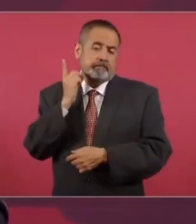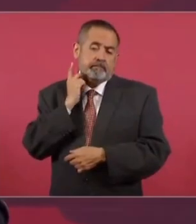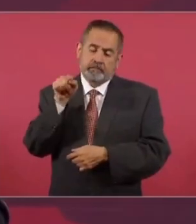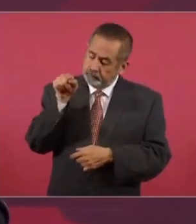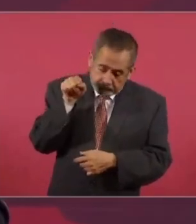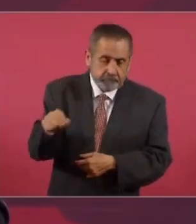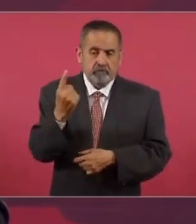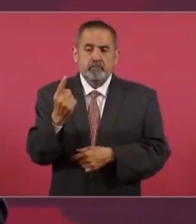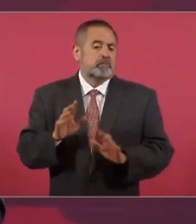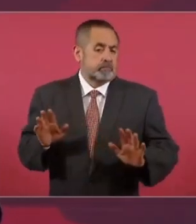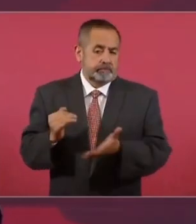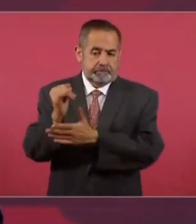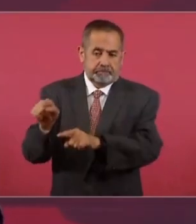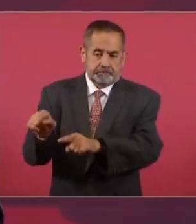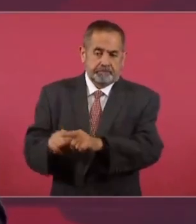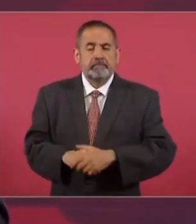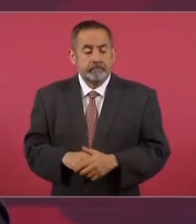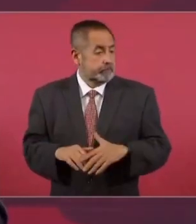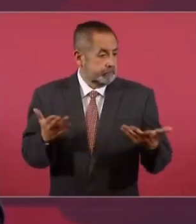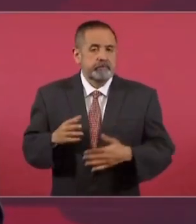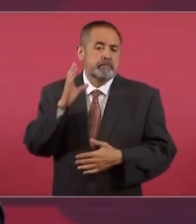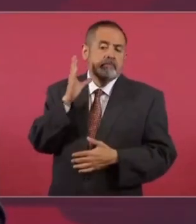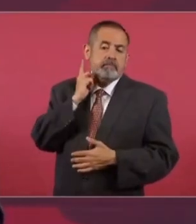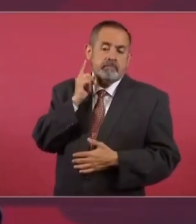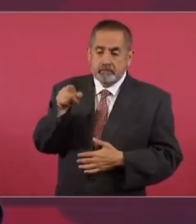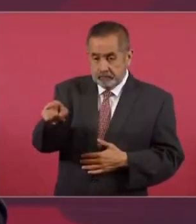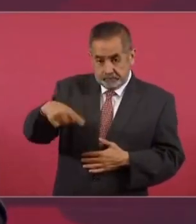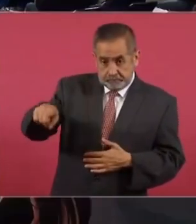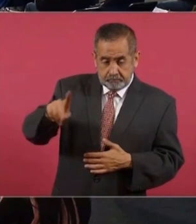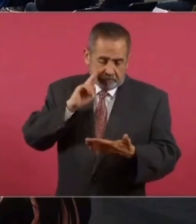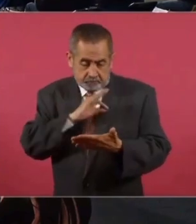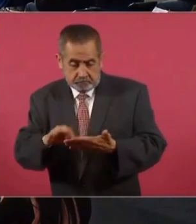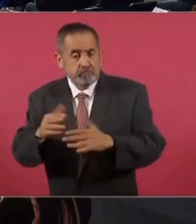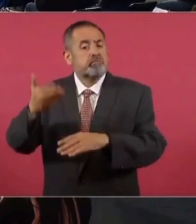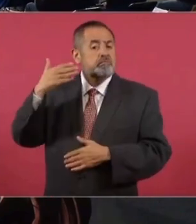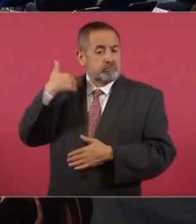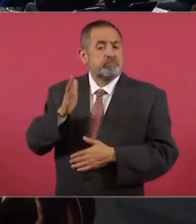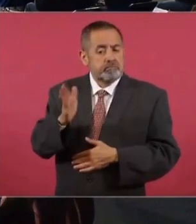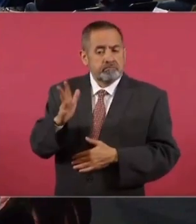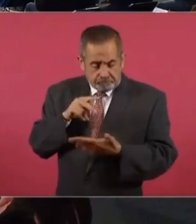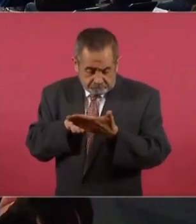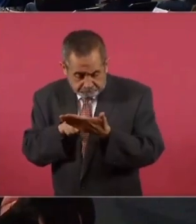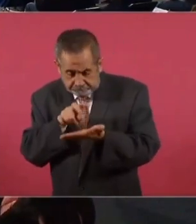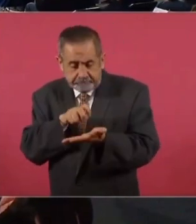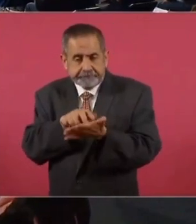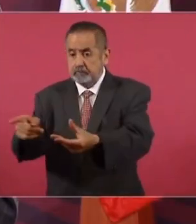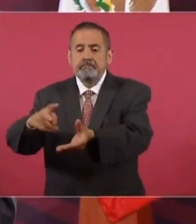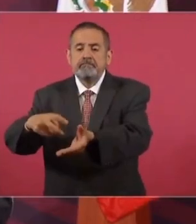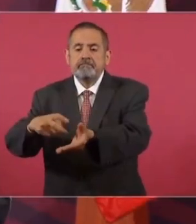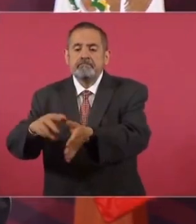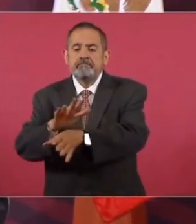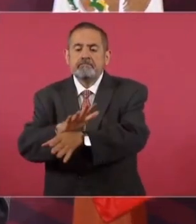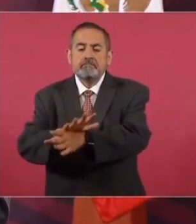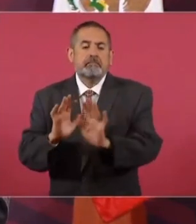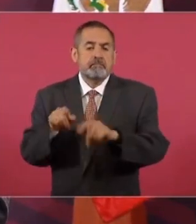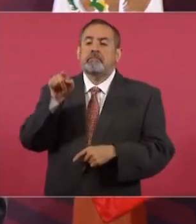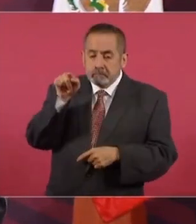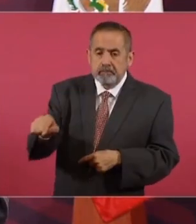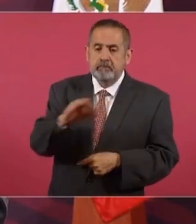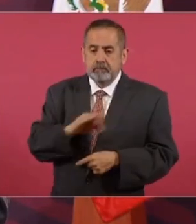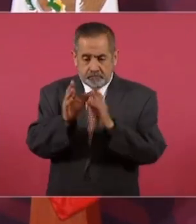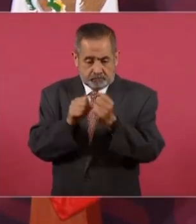que es autónomo. Entonces, la Cámara de Diputados puede, lo ha hecho, hacer ajustes. Es su facultad